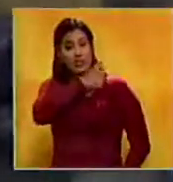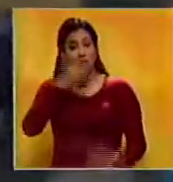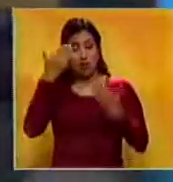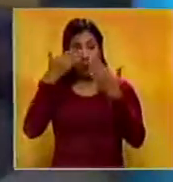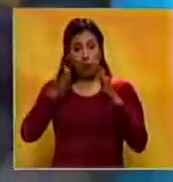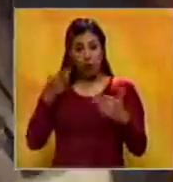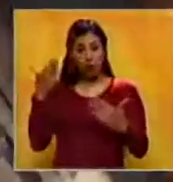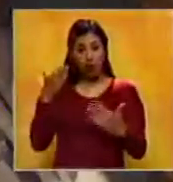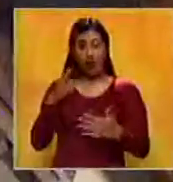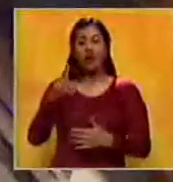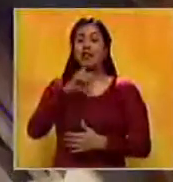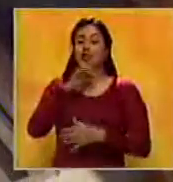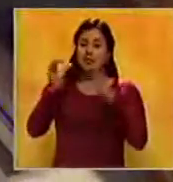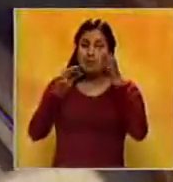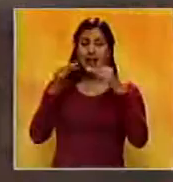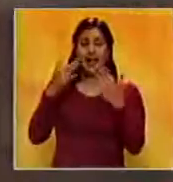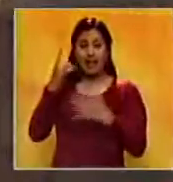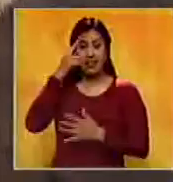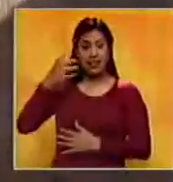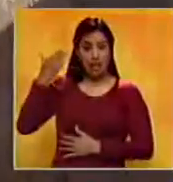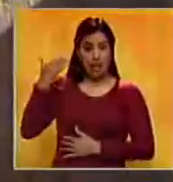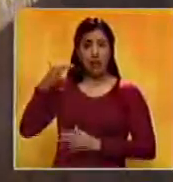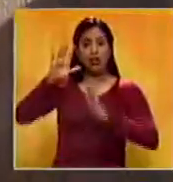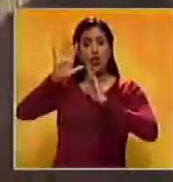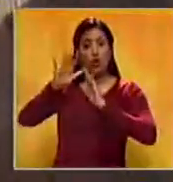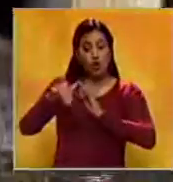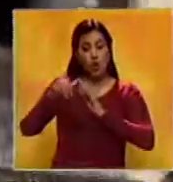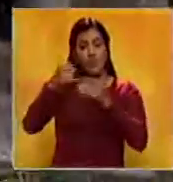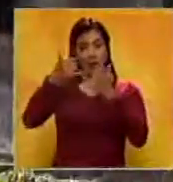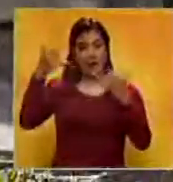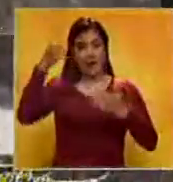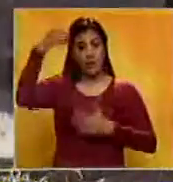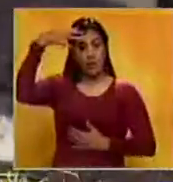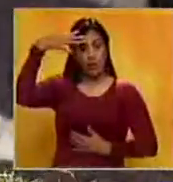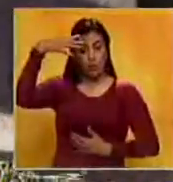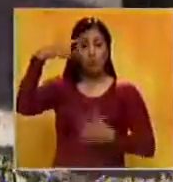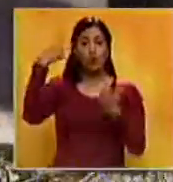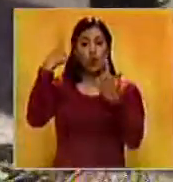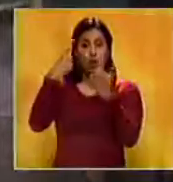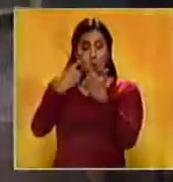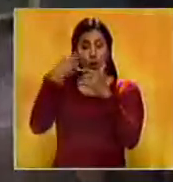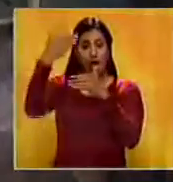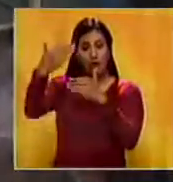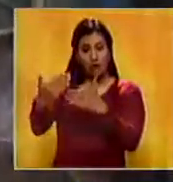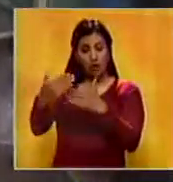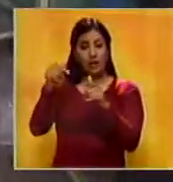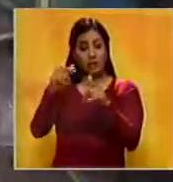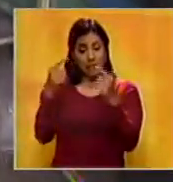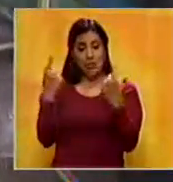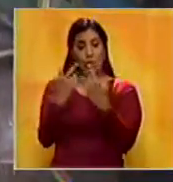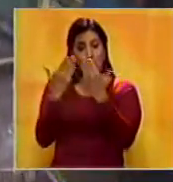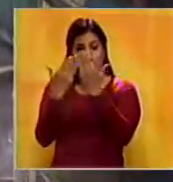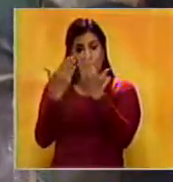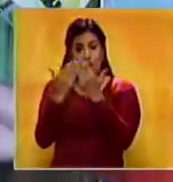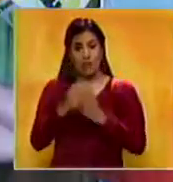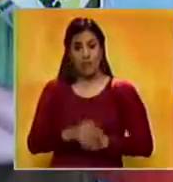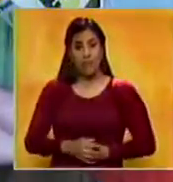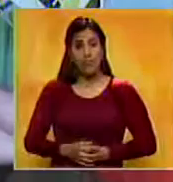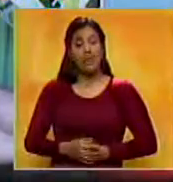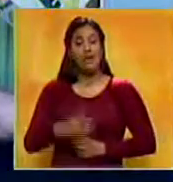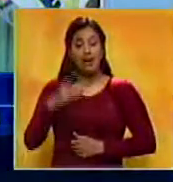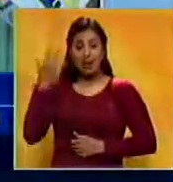unidad educativa Las Carolinas, expresó que días antes se robaron el cableado eléctrico del alumbrado externo de este complejo educativo.